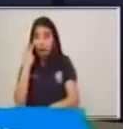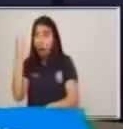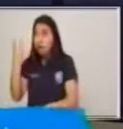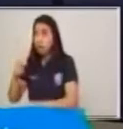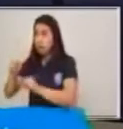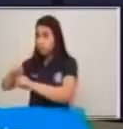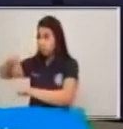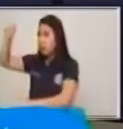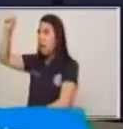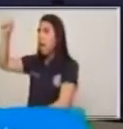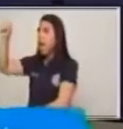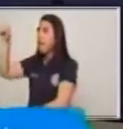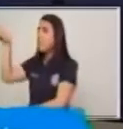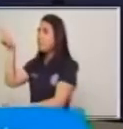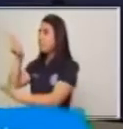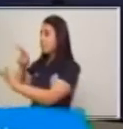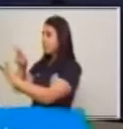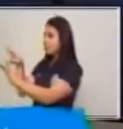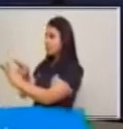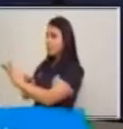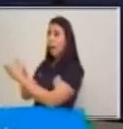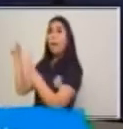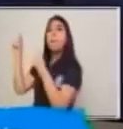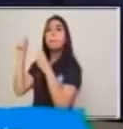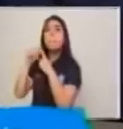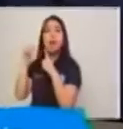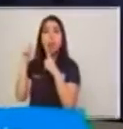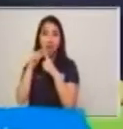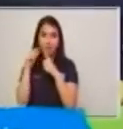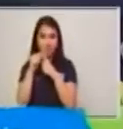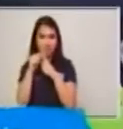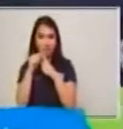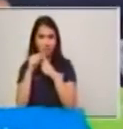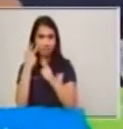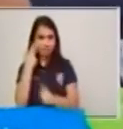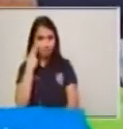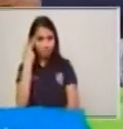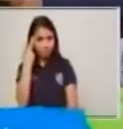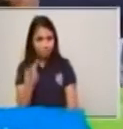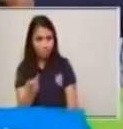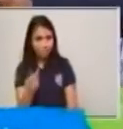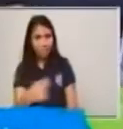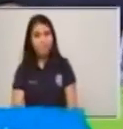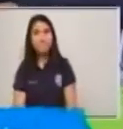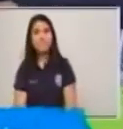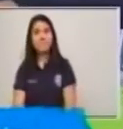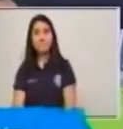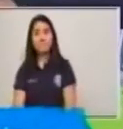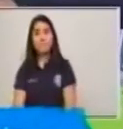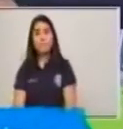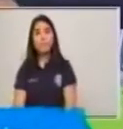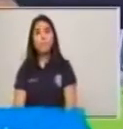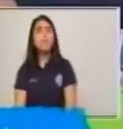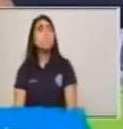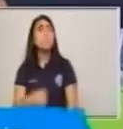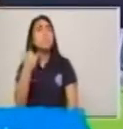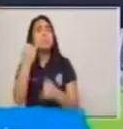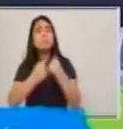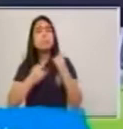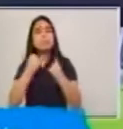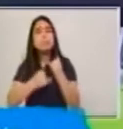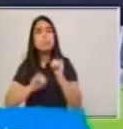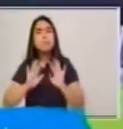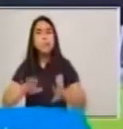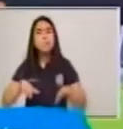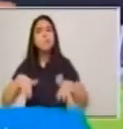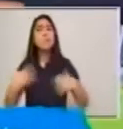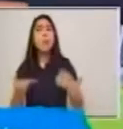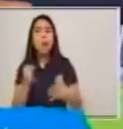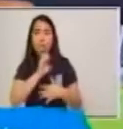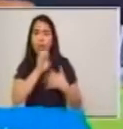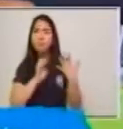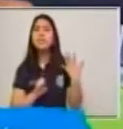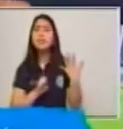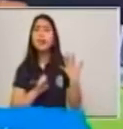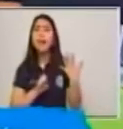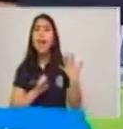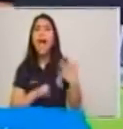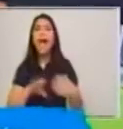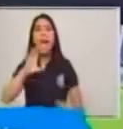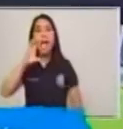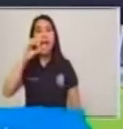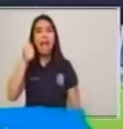último, tenemos el canal. ¿Qué canal está utilizando